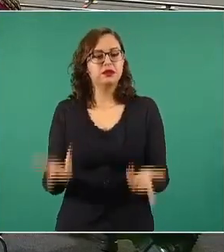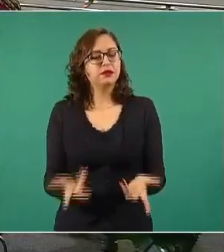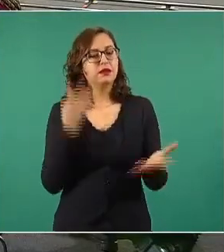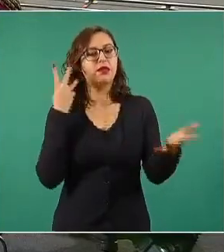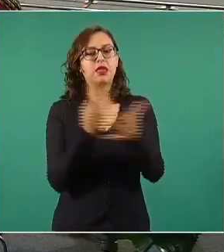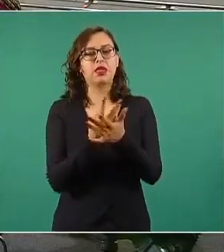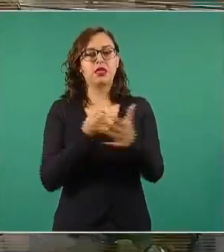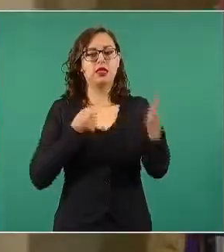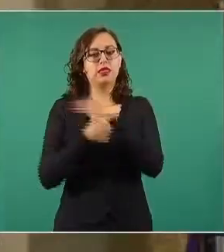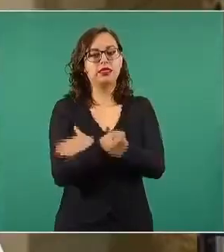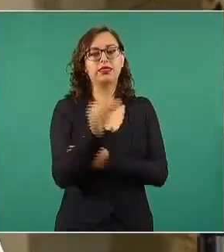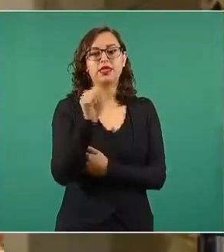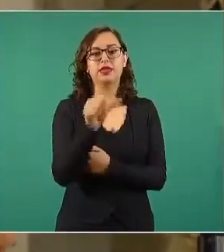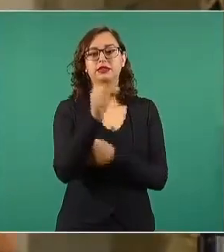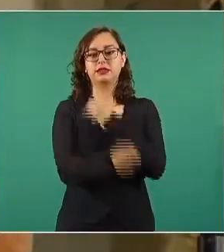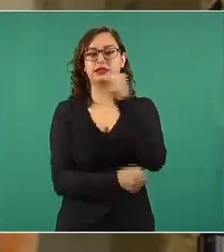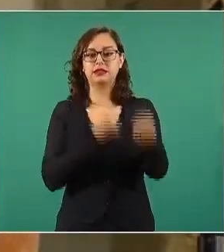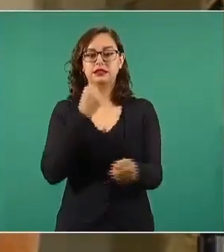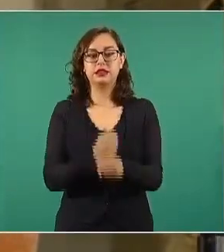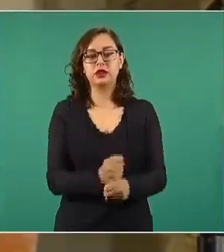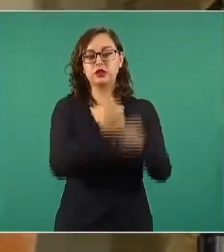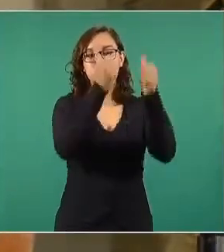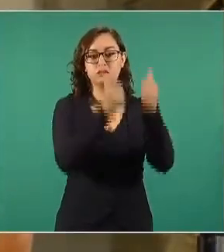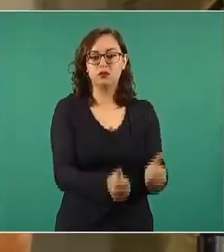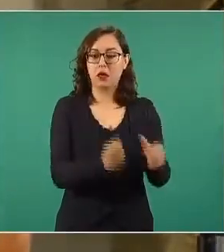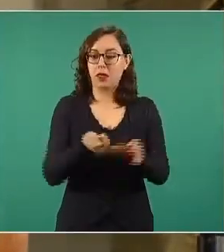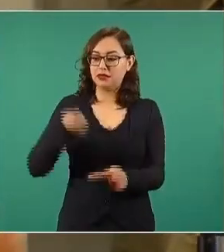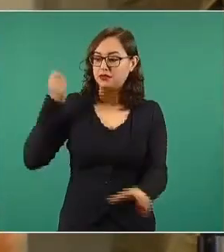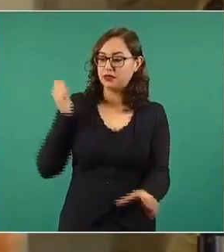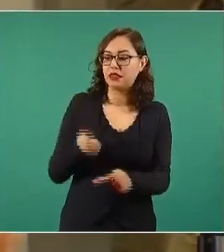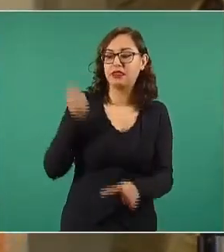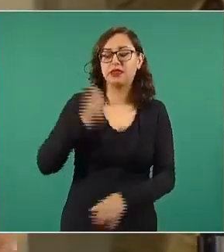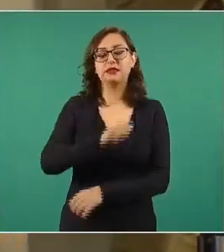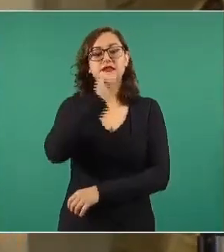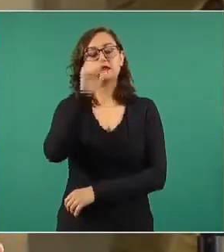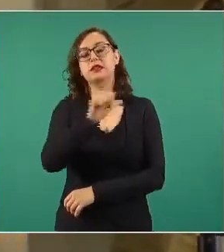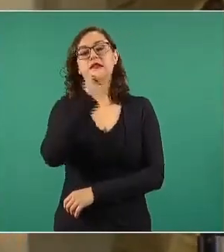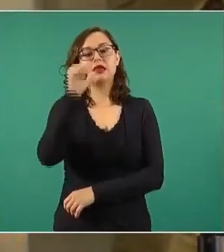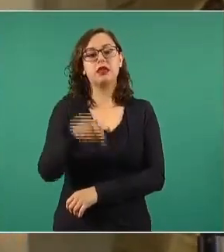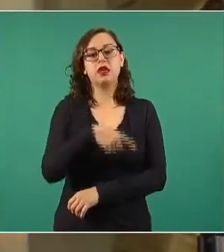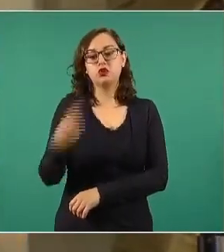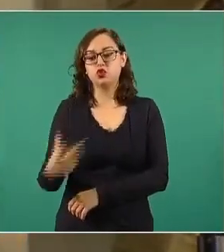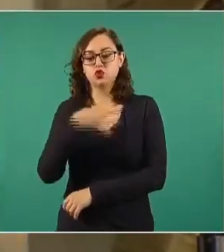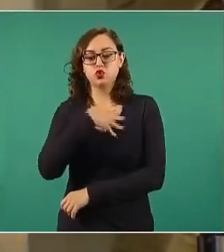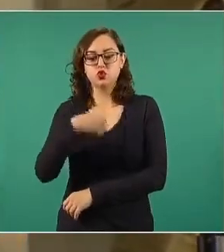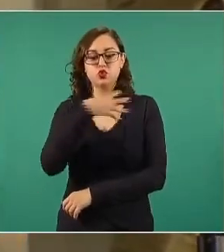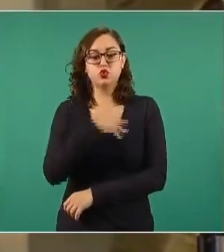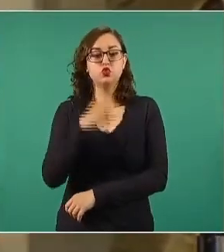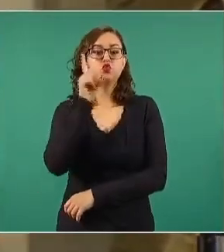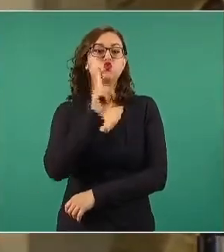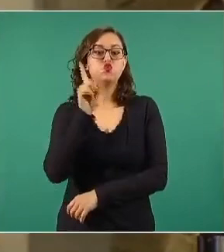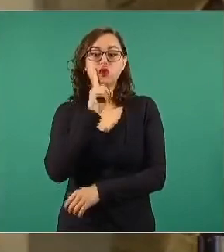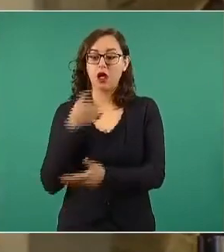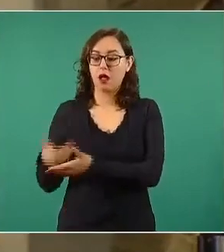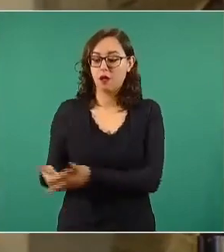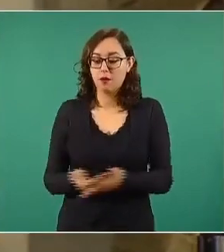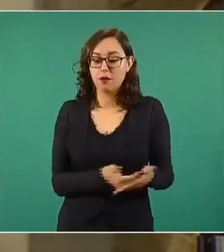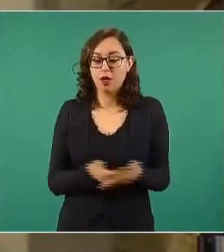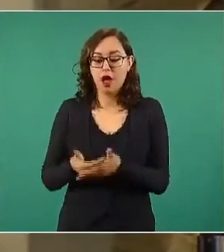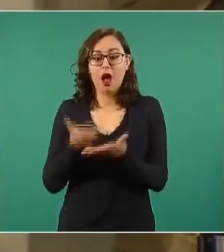tiene sentencia. Su hija era una bebé que ahora es una eminente